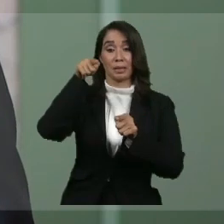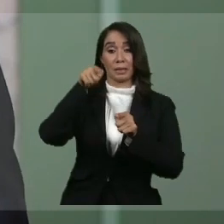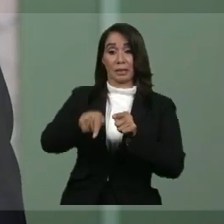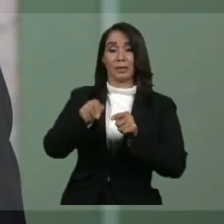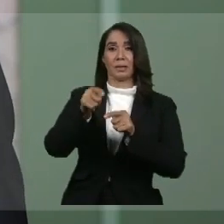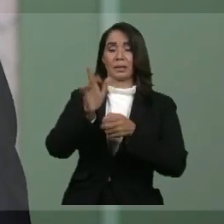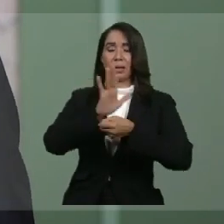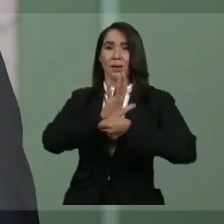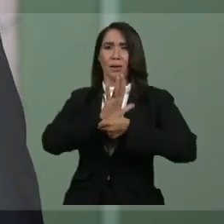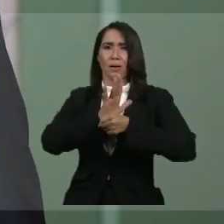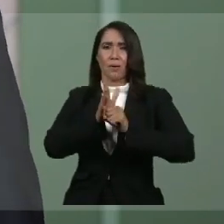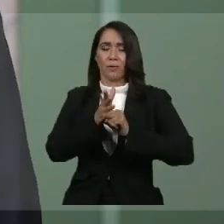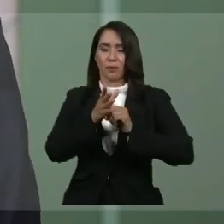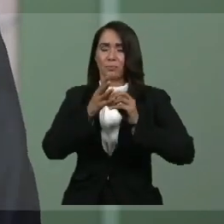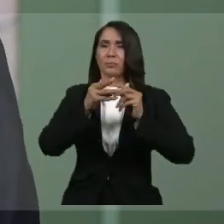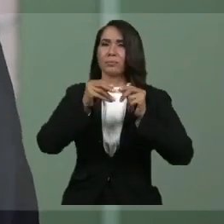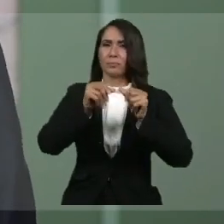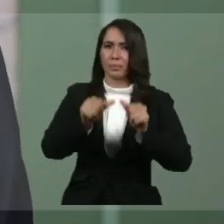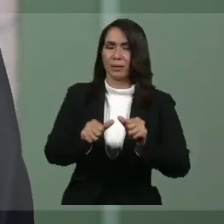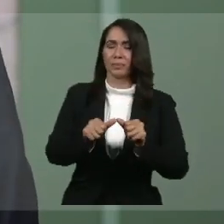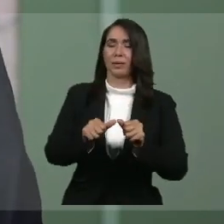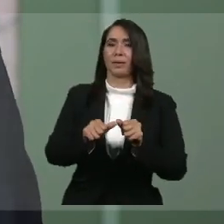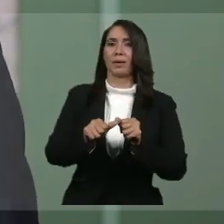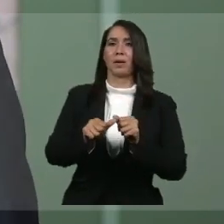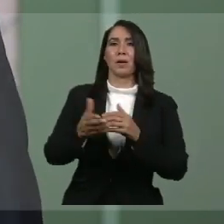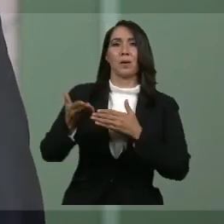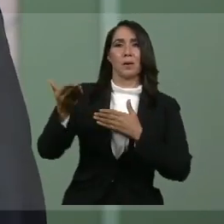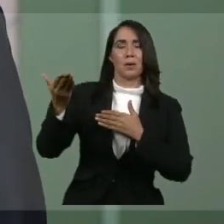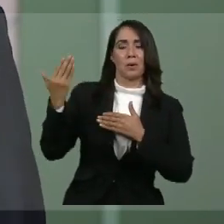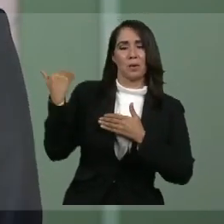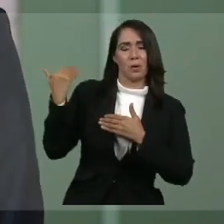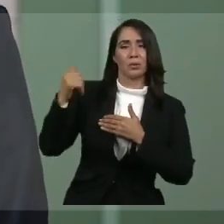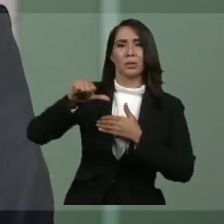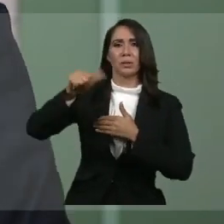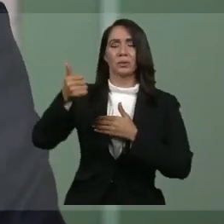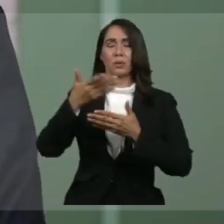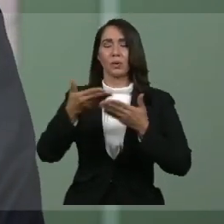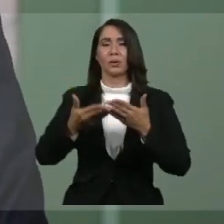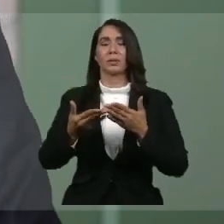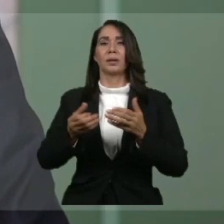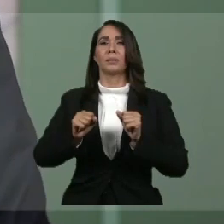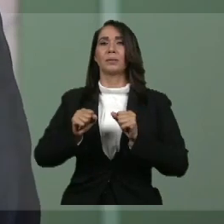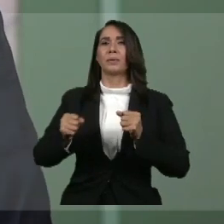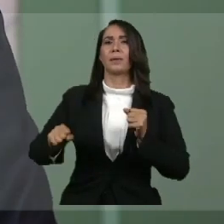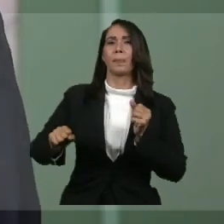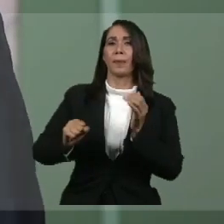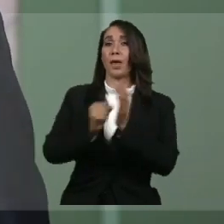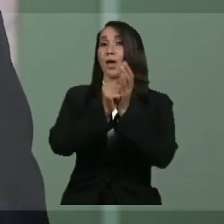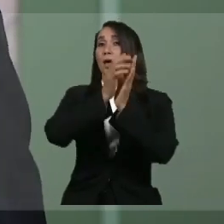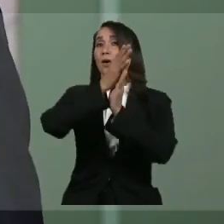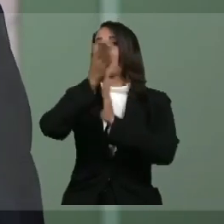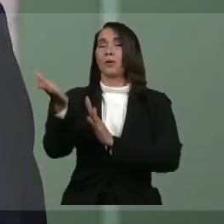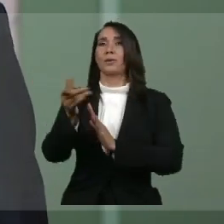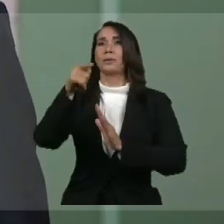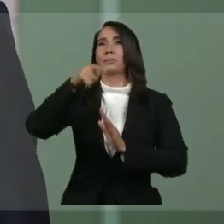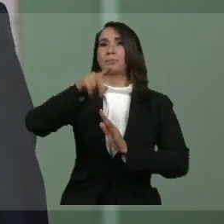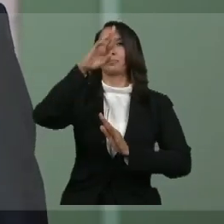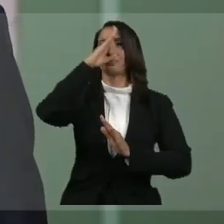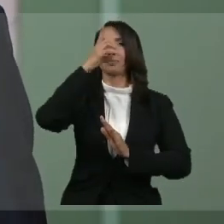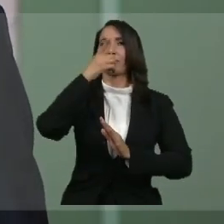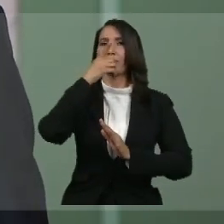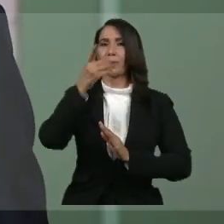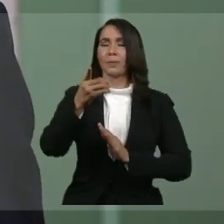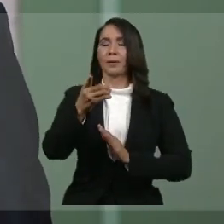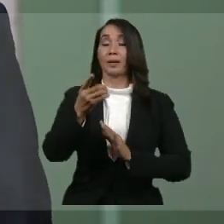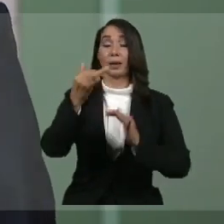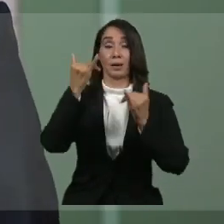prueba pasará, como han pasado tantas otras, para gloria de nuestra historia y de nuestra nación. Y en